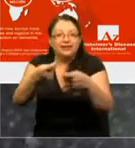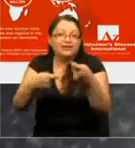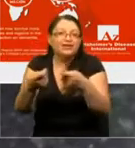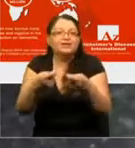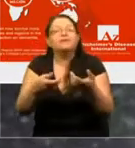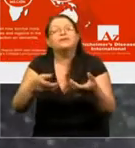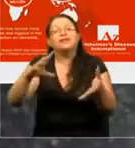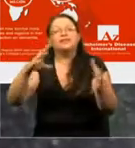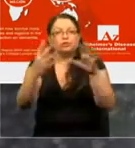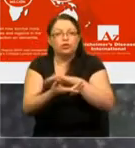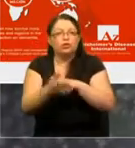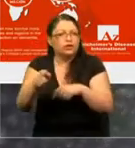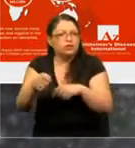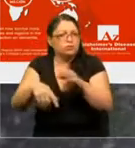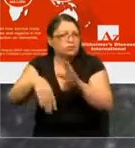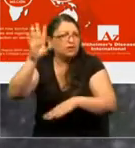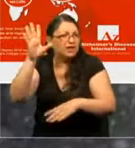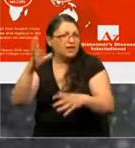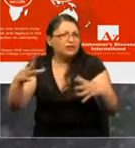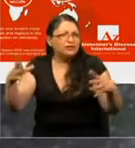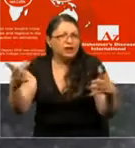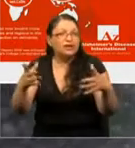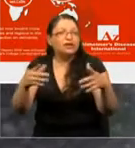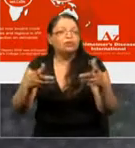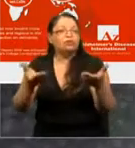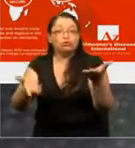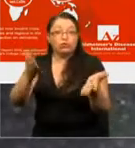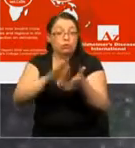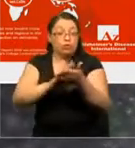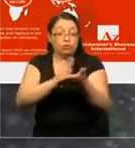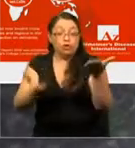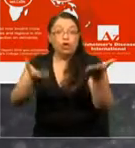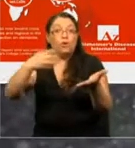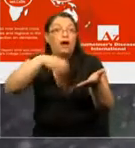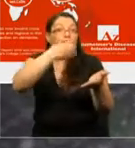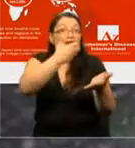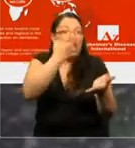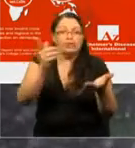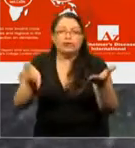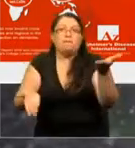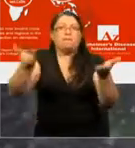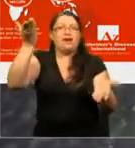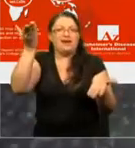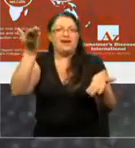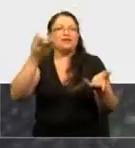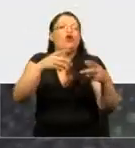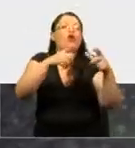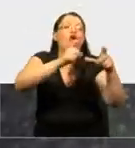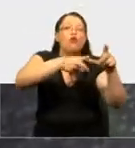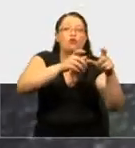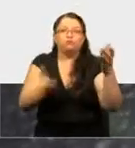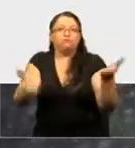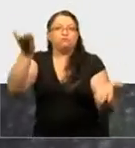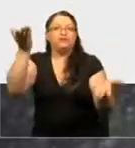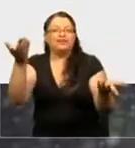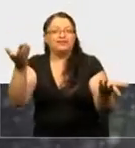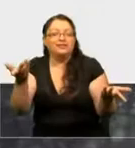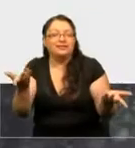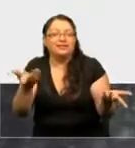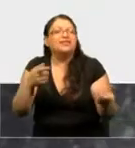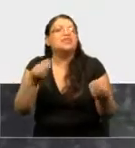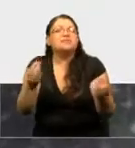que supera el valor de mercado que tiene Apple o que tiene Google. De eso estamos hablando. ¿Qué pasa en Chile?